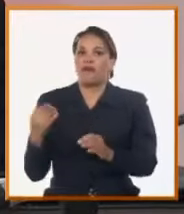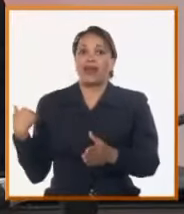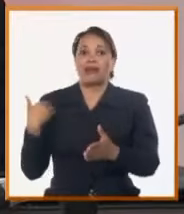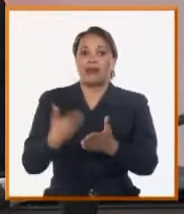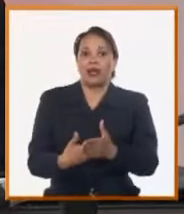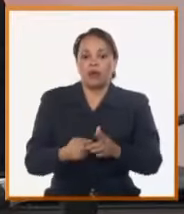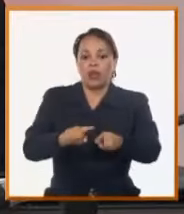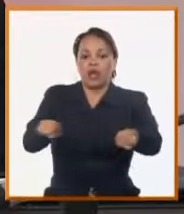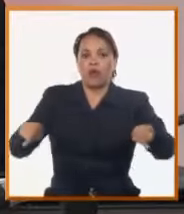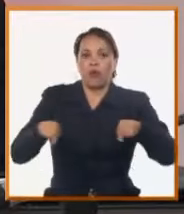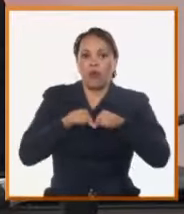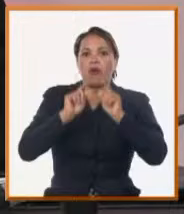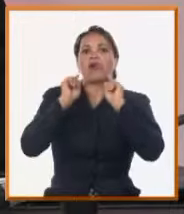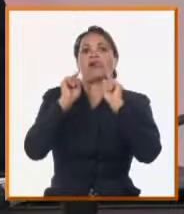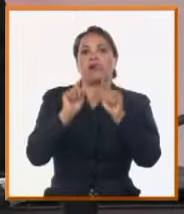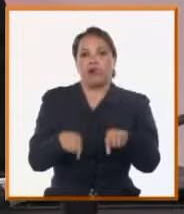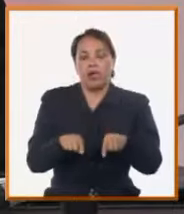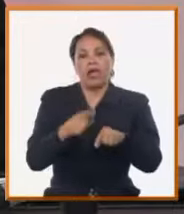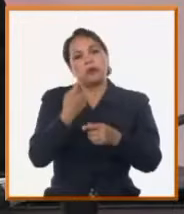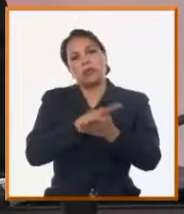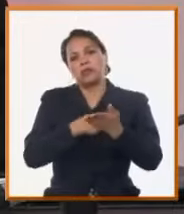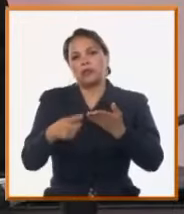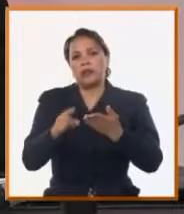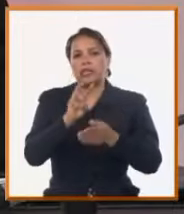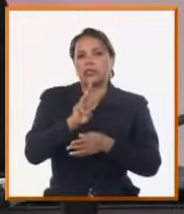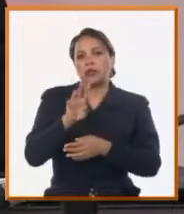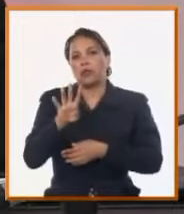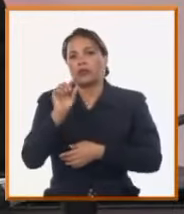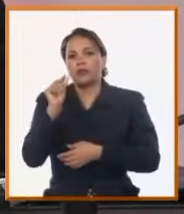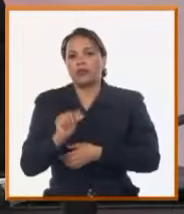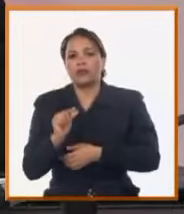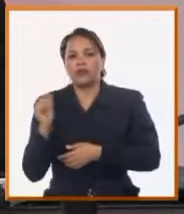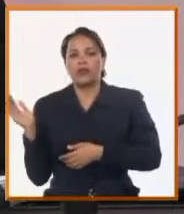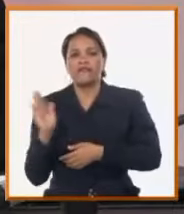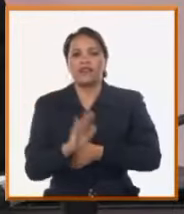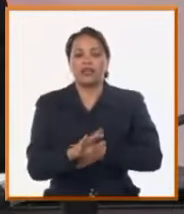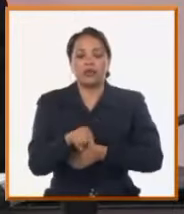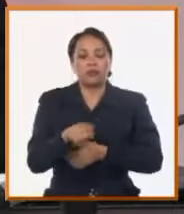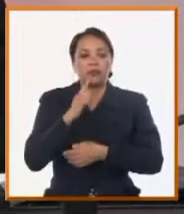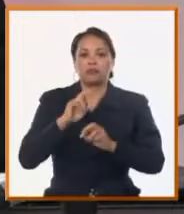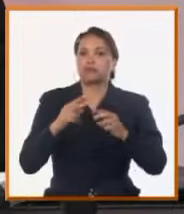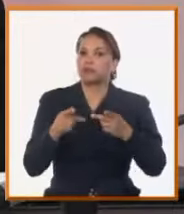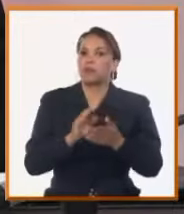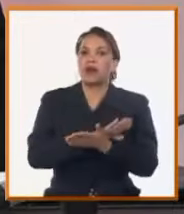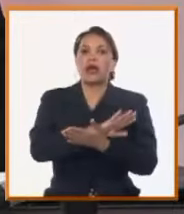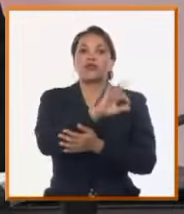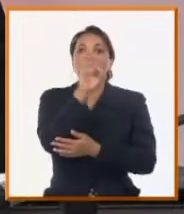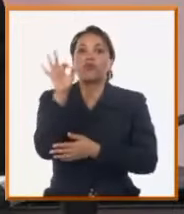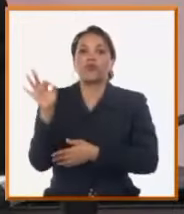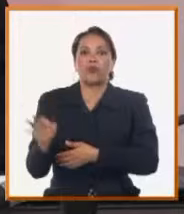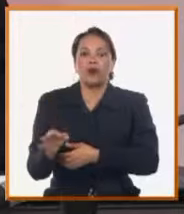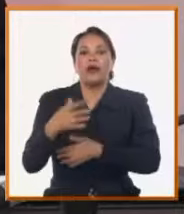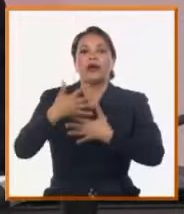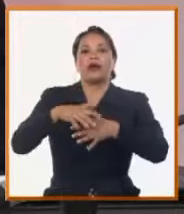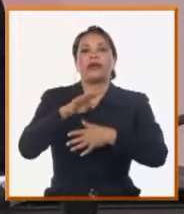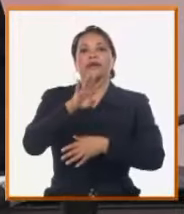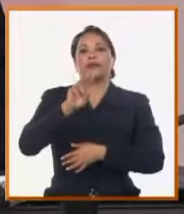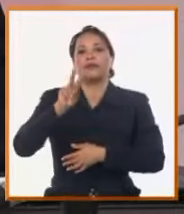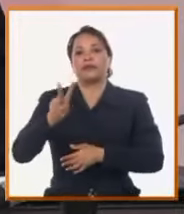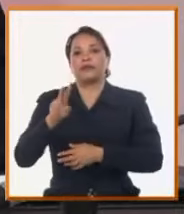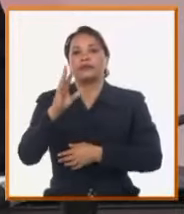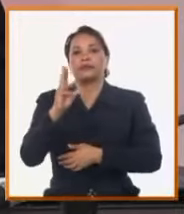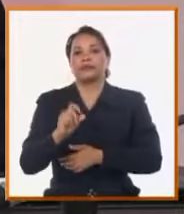oficina de 41 a la semana, vinieron como tres o cuatro compañeros y no han regresado. Habla de que es en calle 42, número